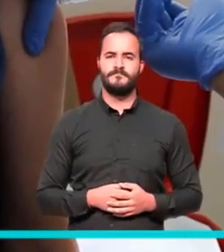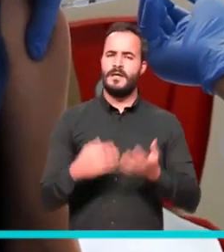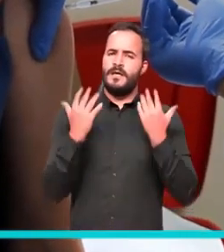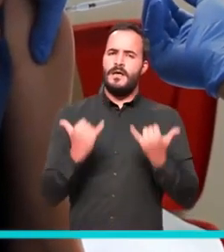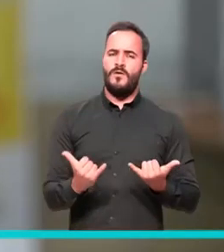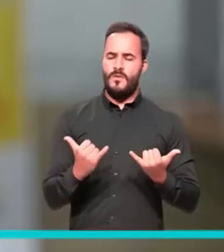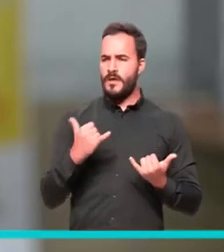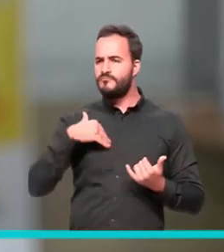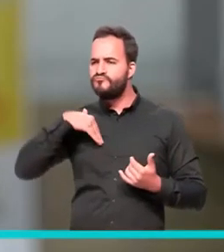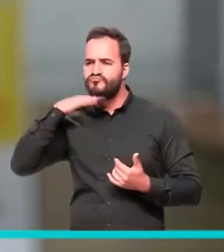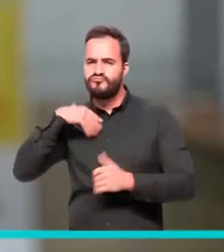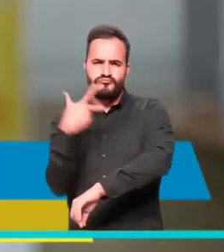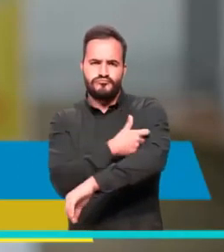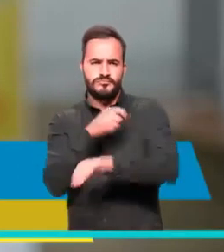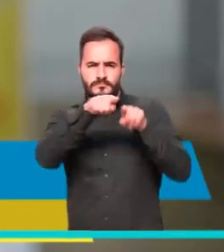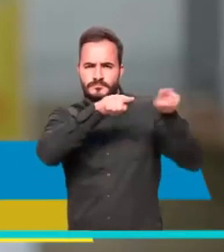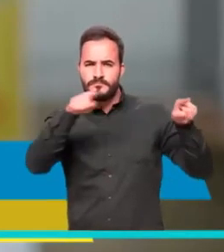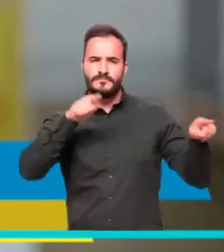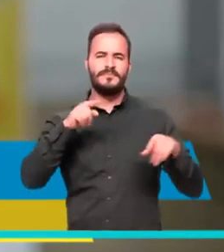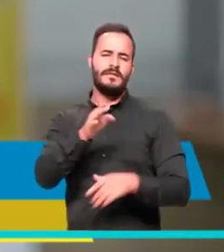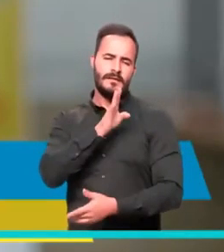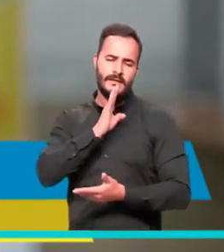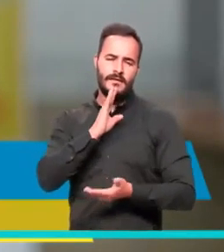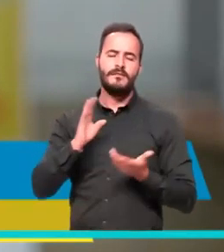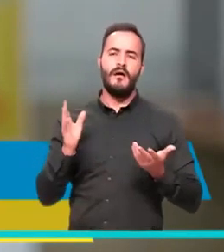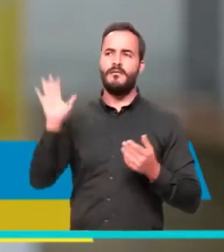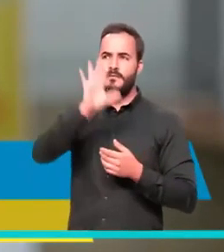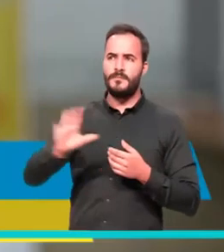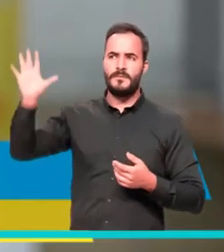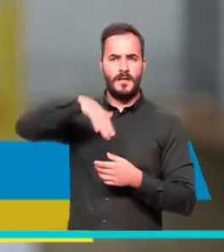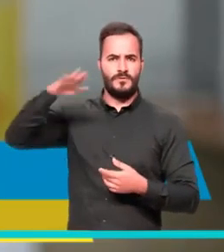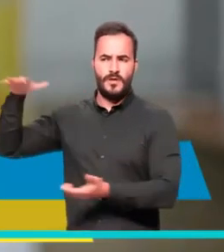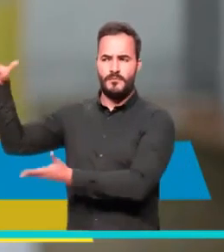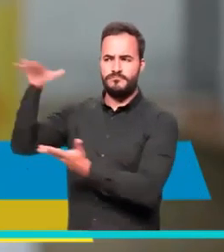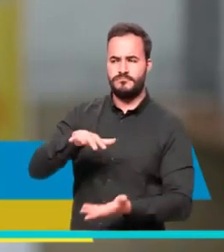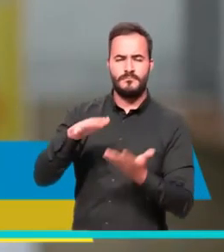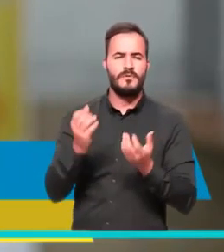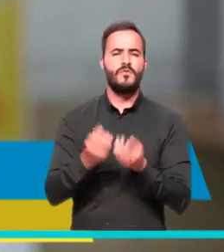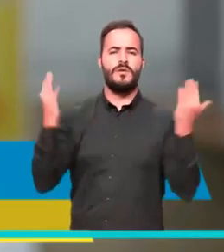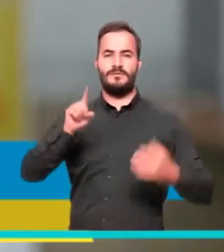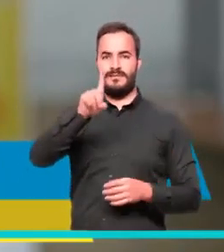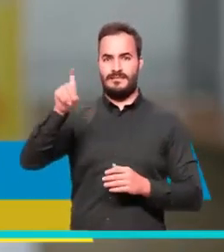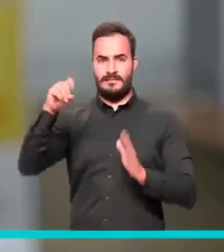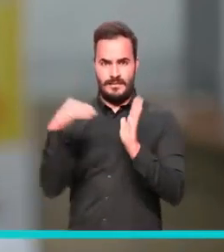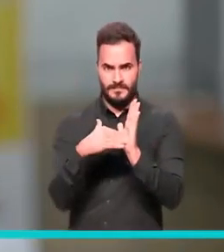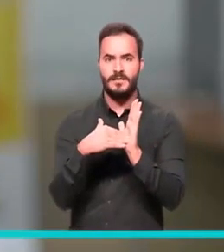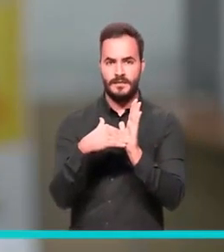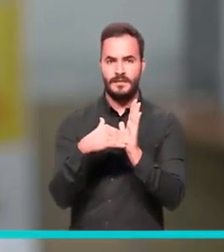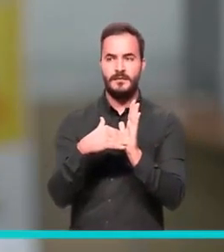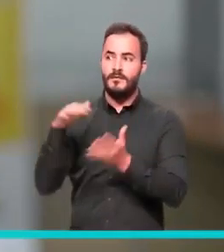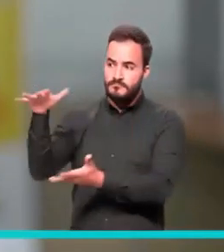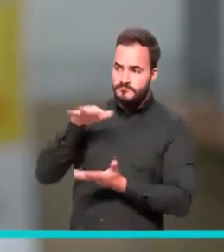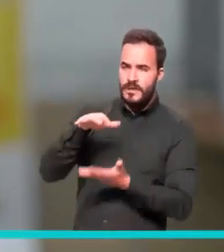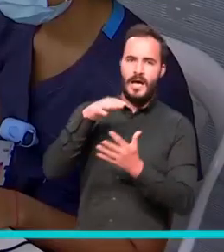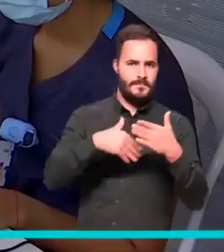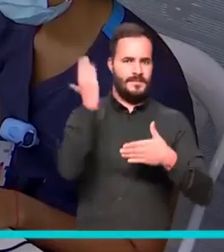Hasta ahora tenemos disponibilidad de vacunas que nos ha entregado el departamento de cerca de 16 mil para